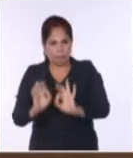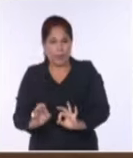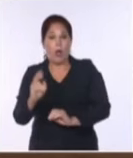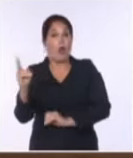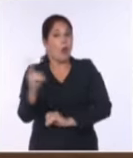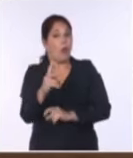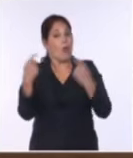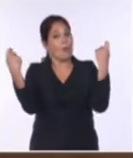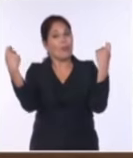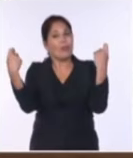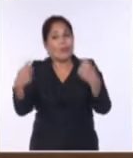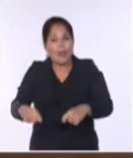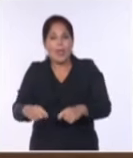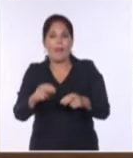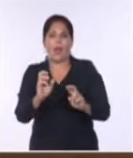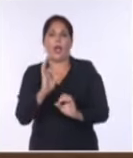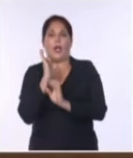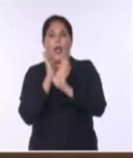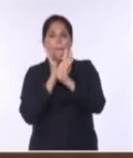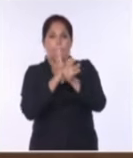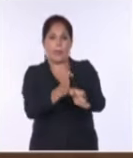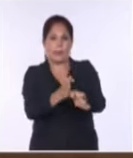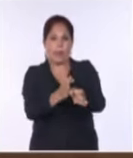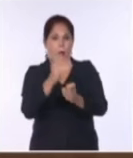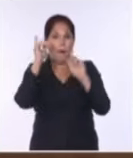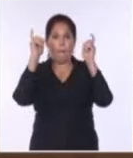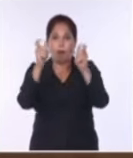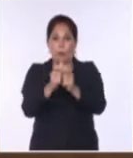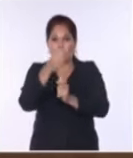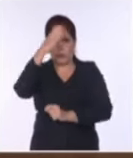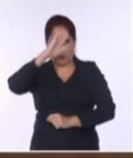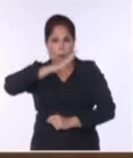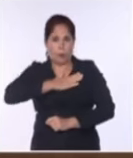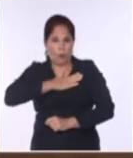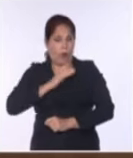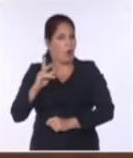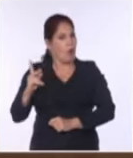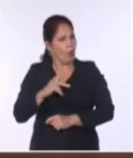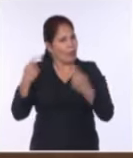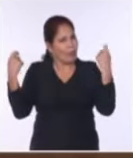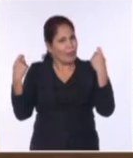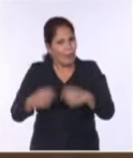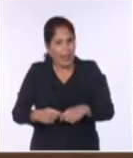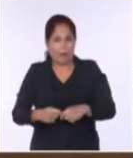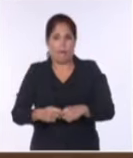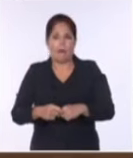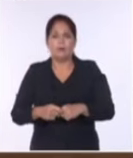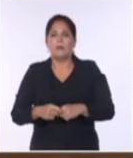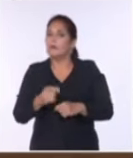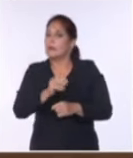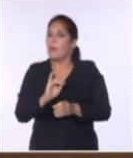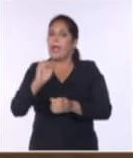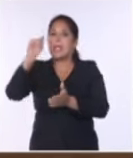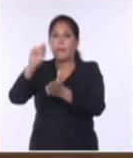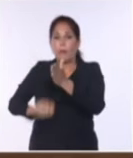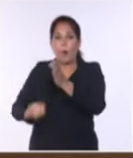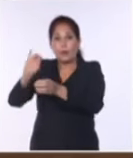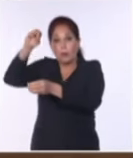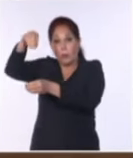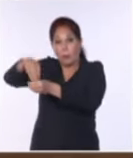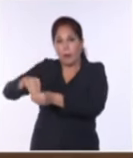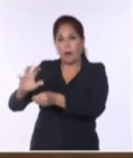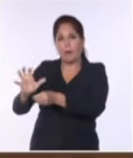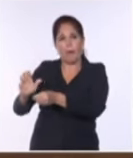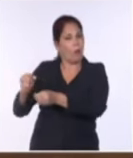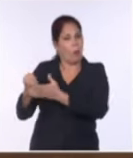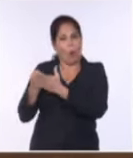tienen que respetar las políticas y las leyes de este país. Los dos tienen que aportar con impuestos, según le corresponda, o con